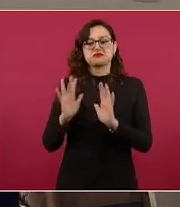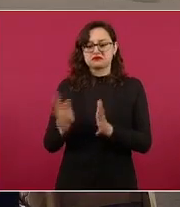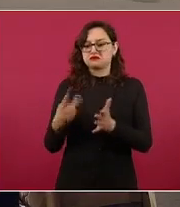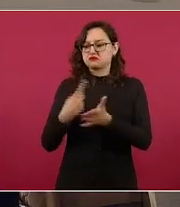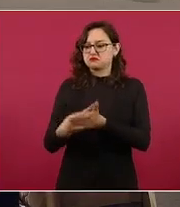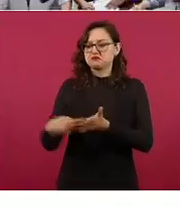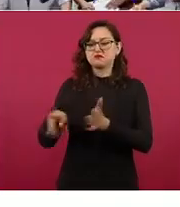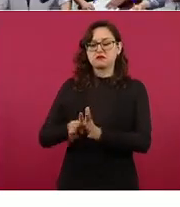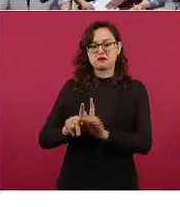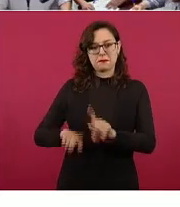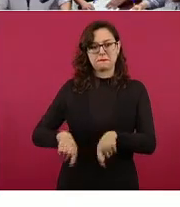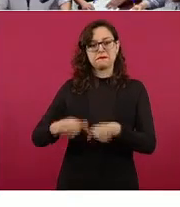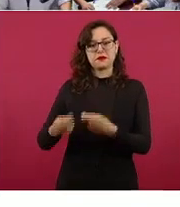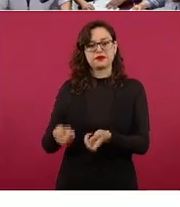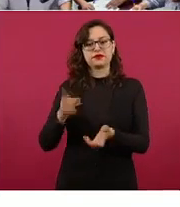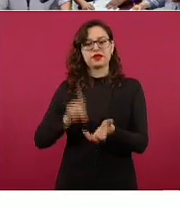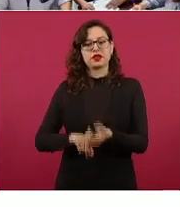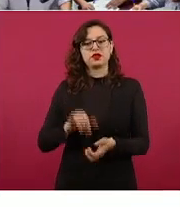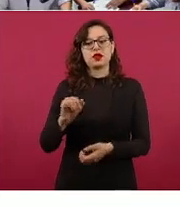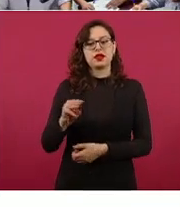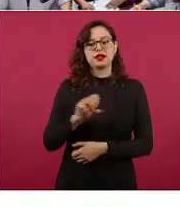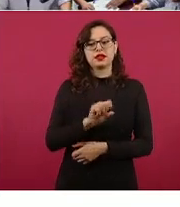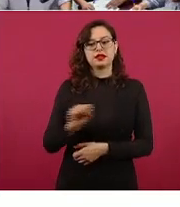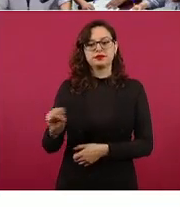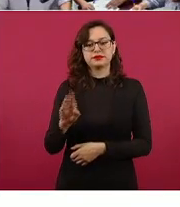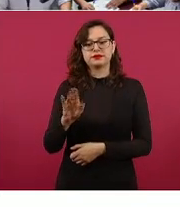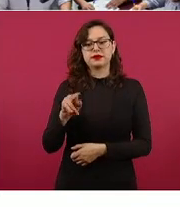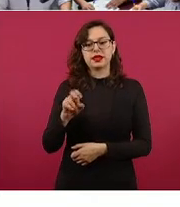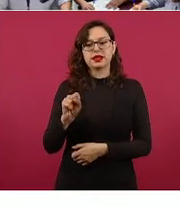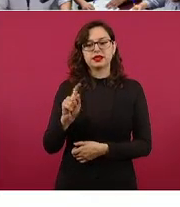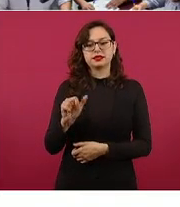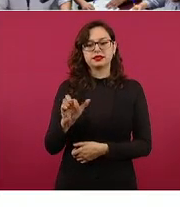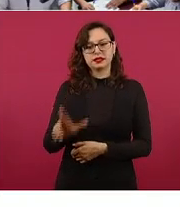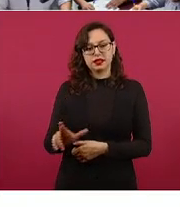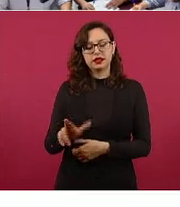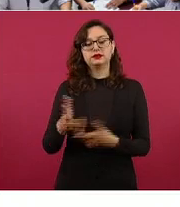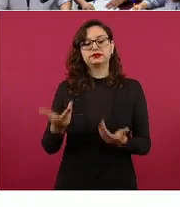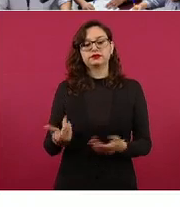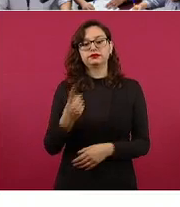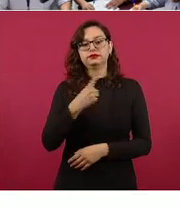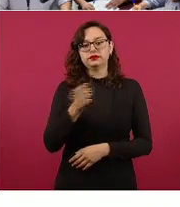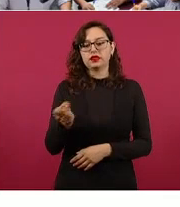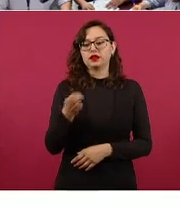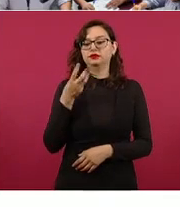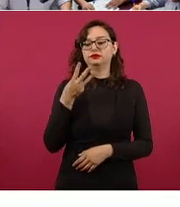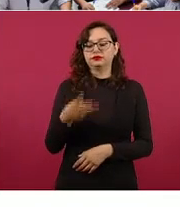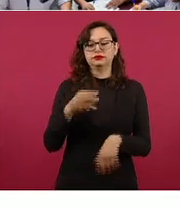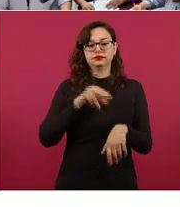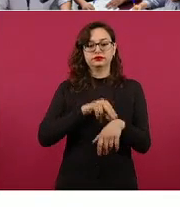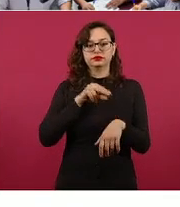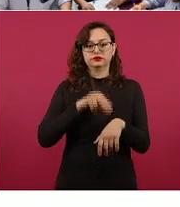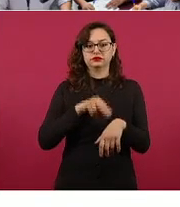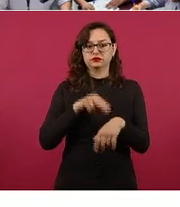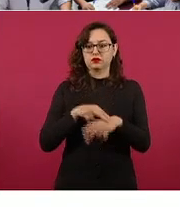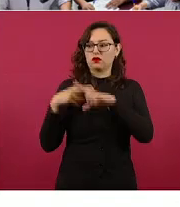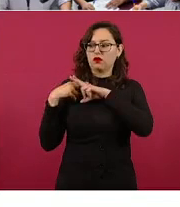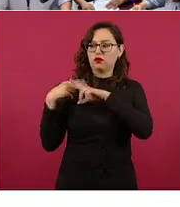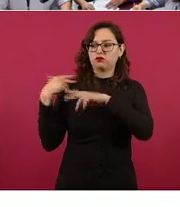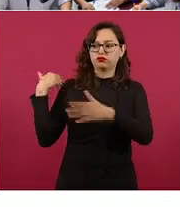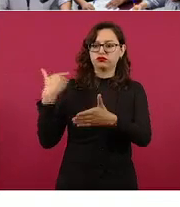base en el bienestar, 103 médicos con una antigüedad de 1 a 7 años y 160